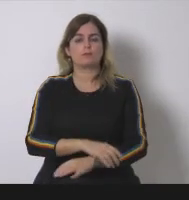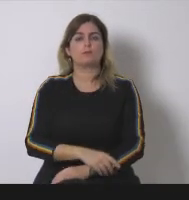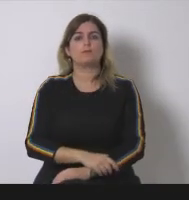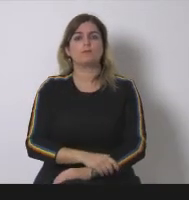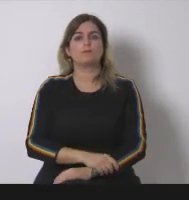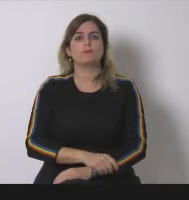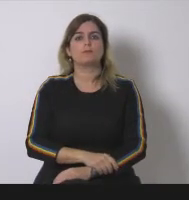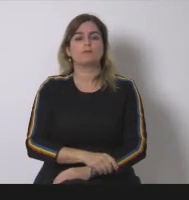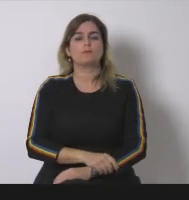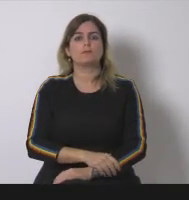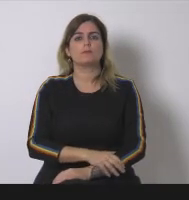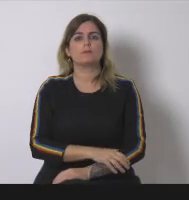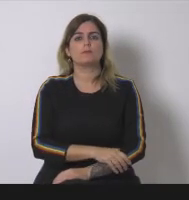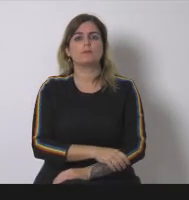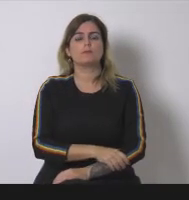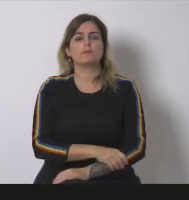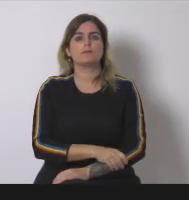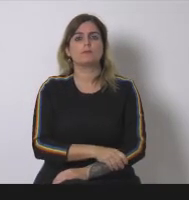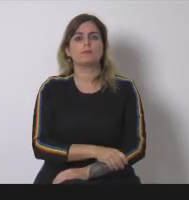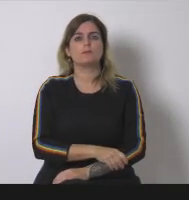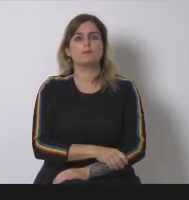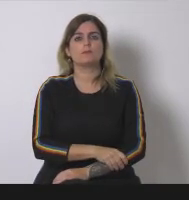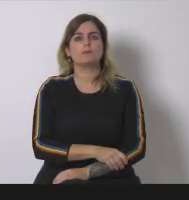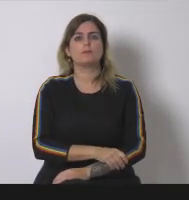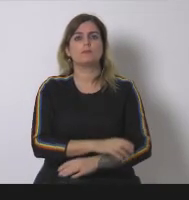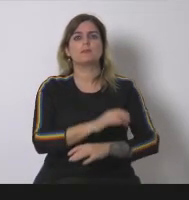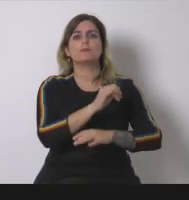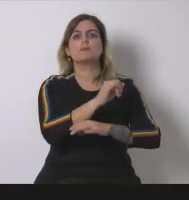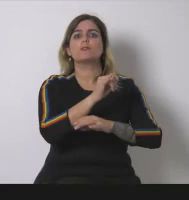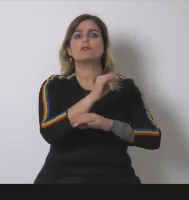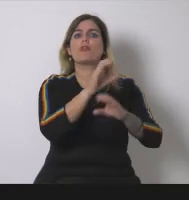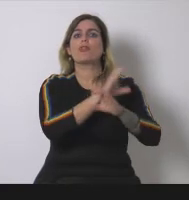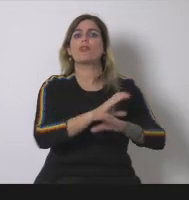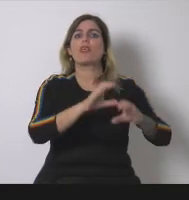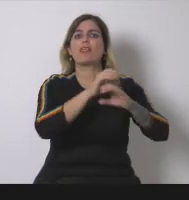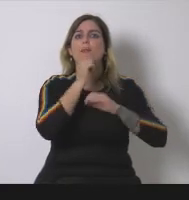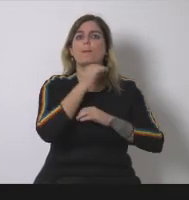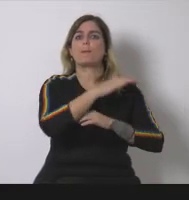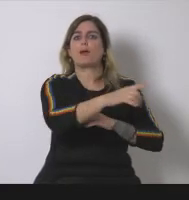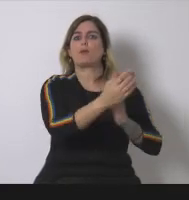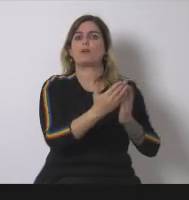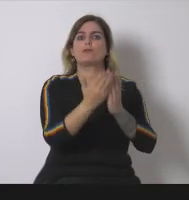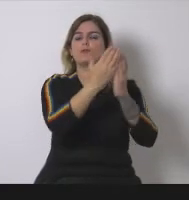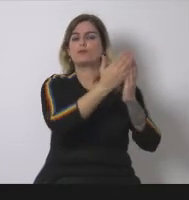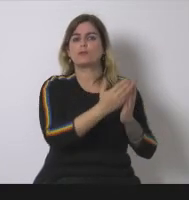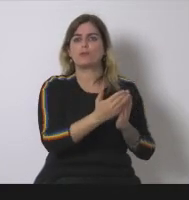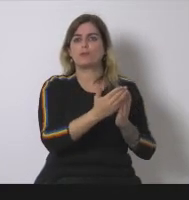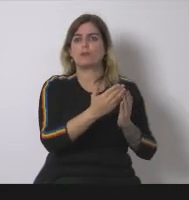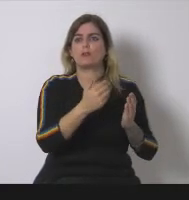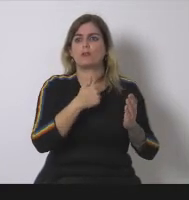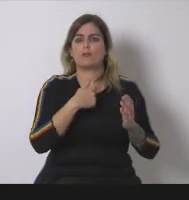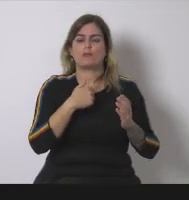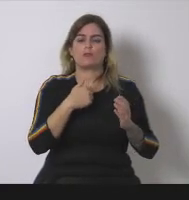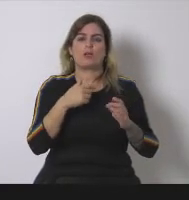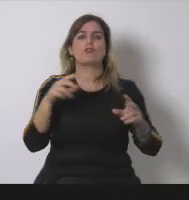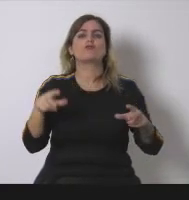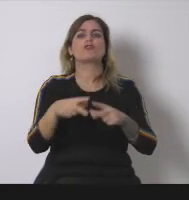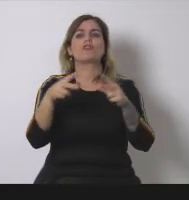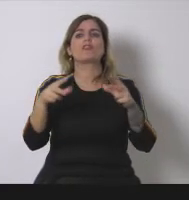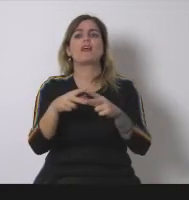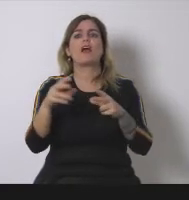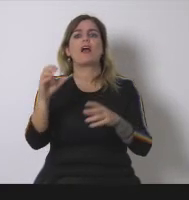estudio del Instituto de Ciencias del Mar con el título Energía para una Sociedad Post Carbono Sostenible del